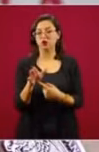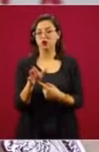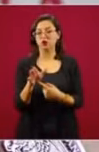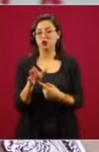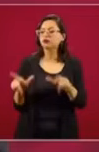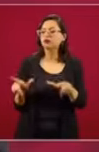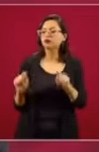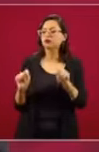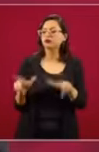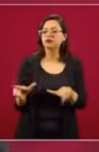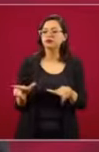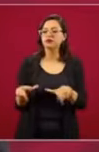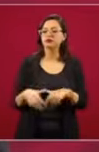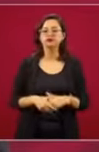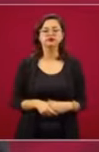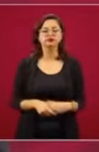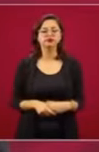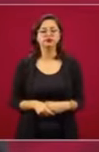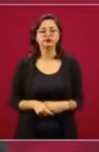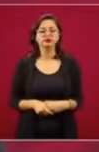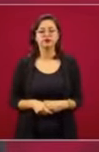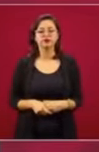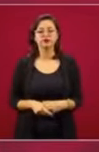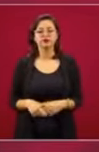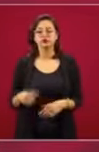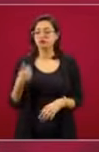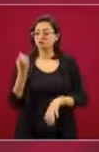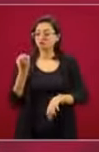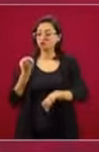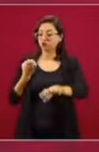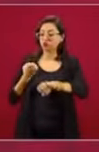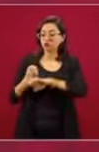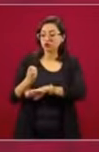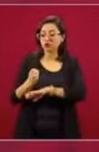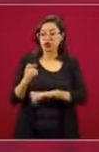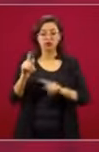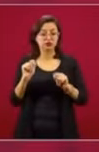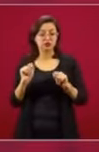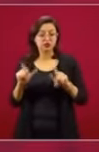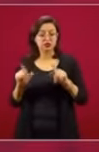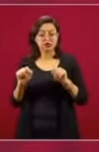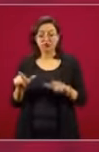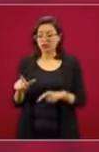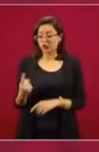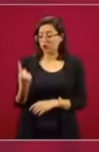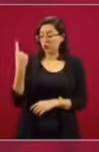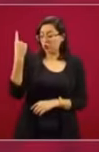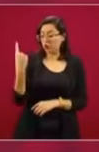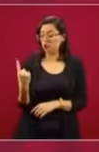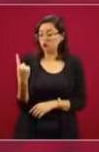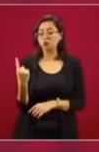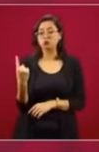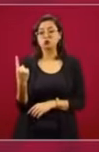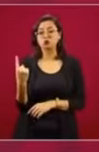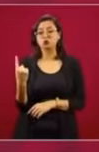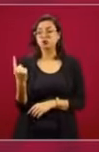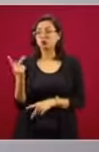es el único Estado que no tiene deuda pública,